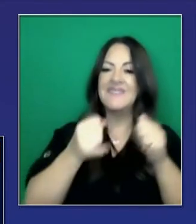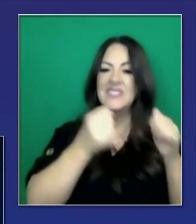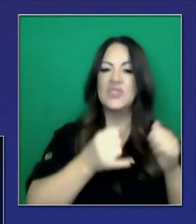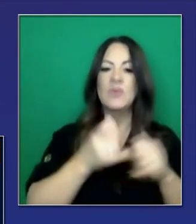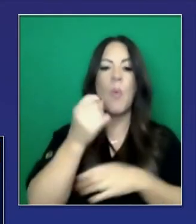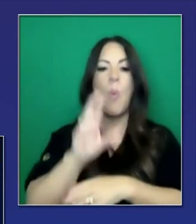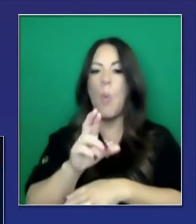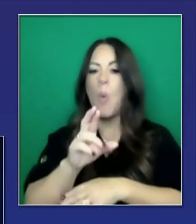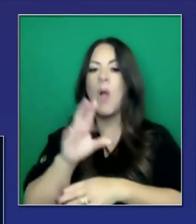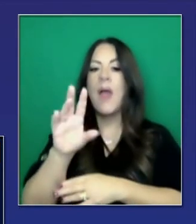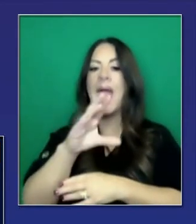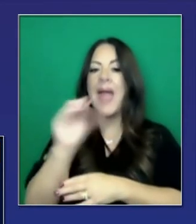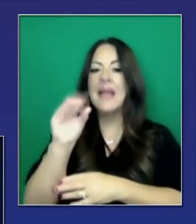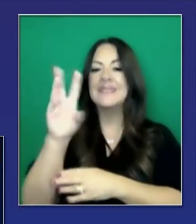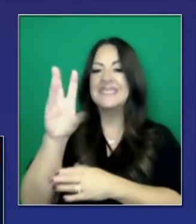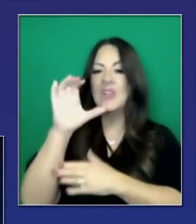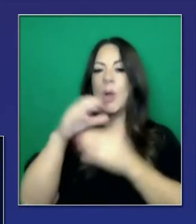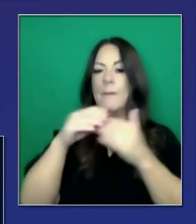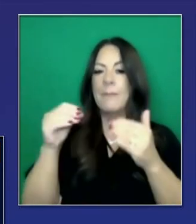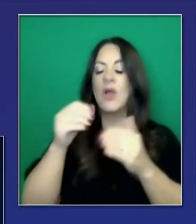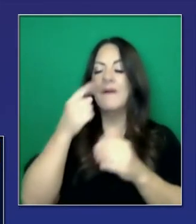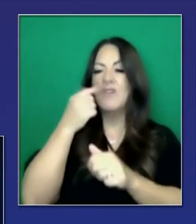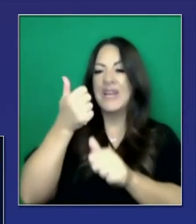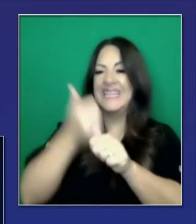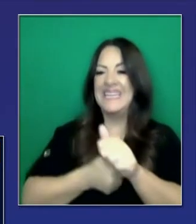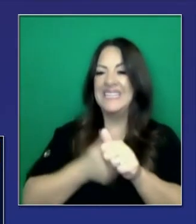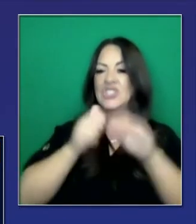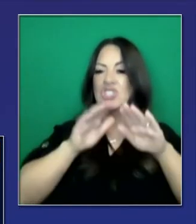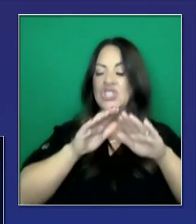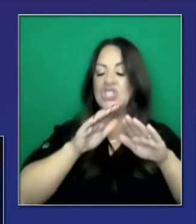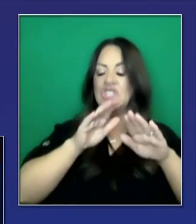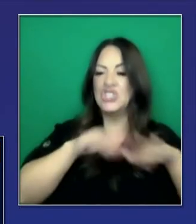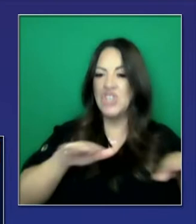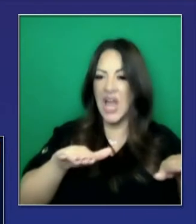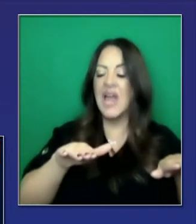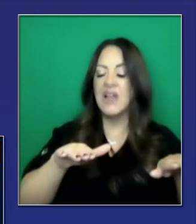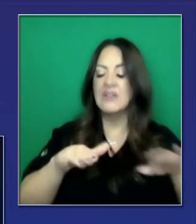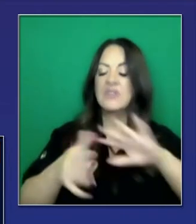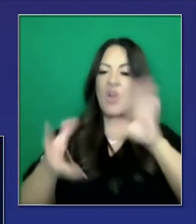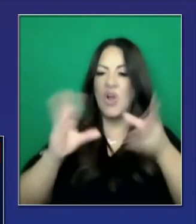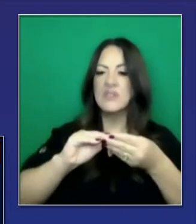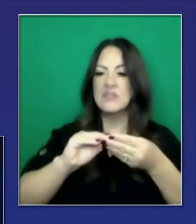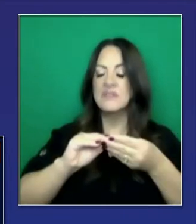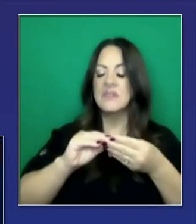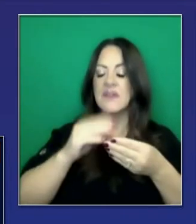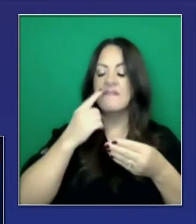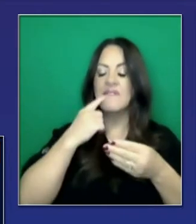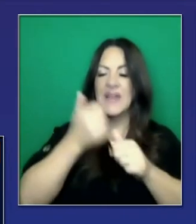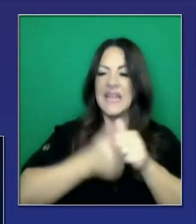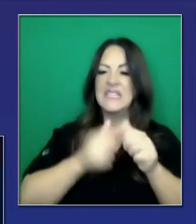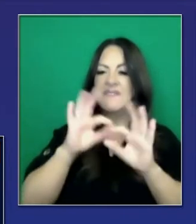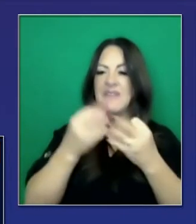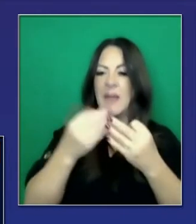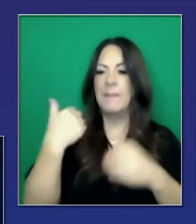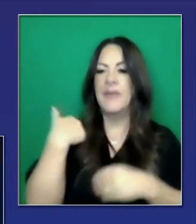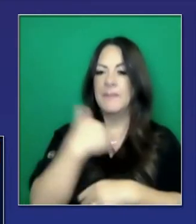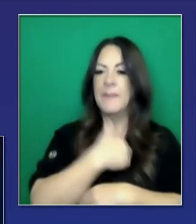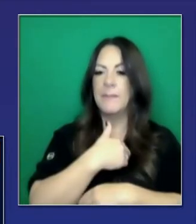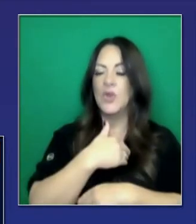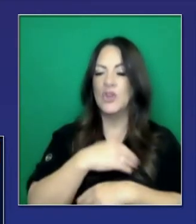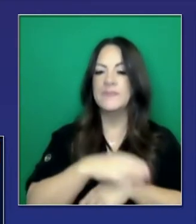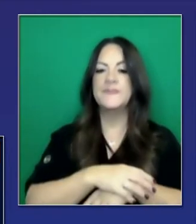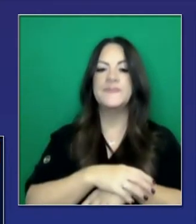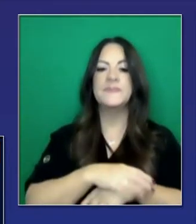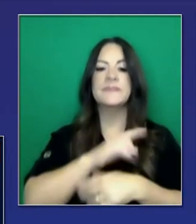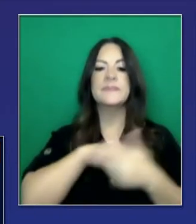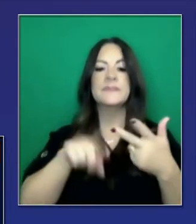familias elegibles, que es la parte del cuidado infantil del cual les comentamos. Y aumentos de desempleo que están